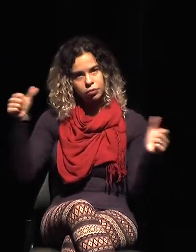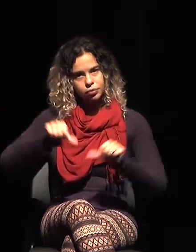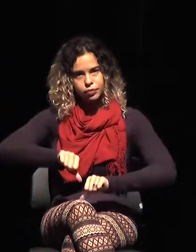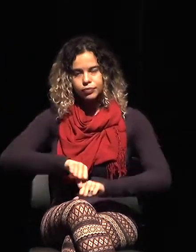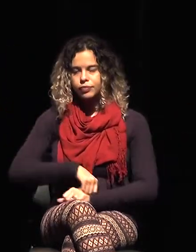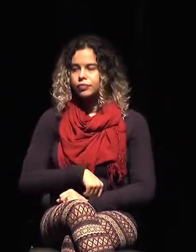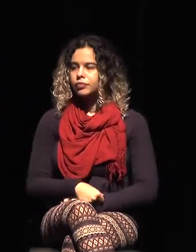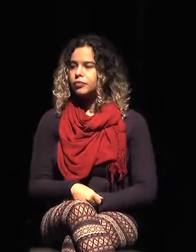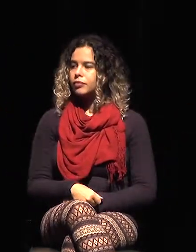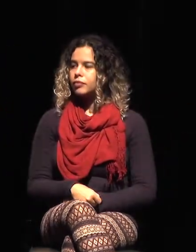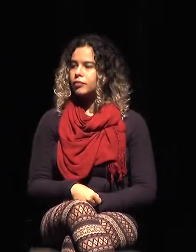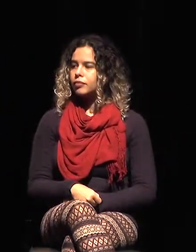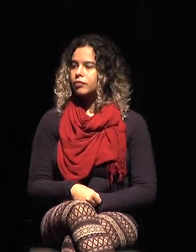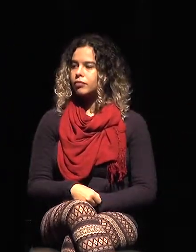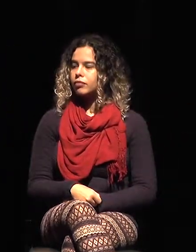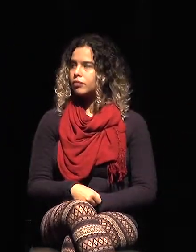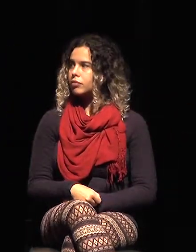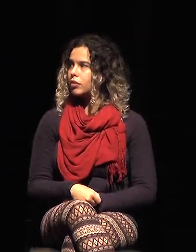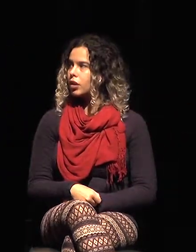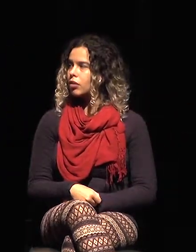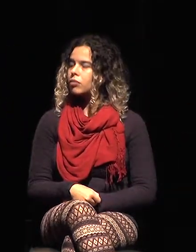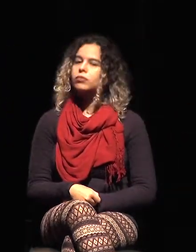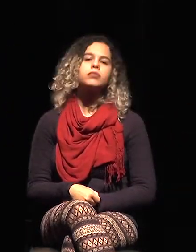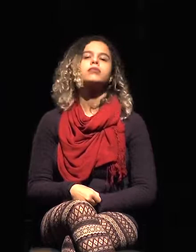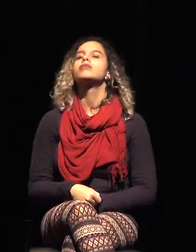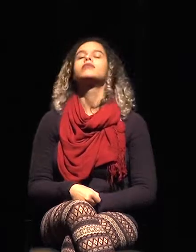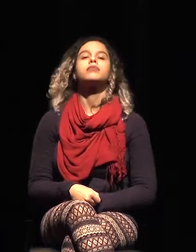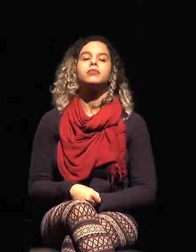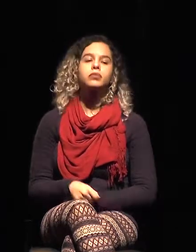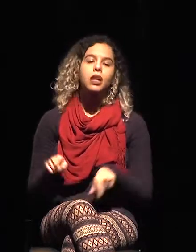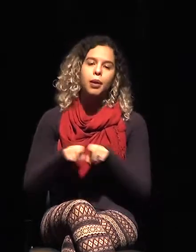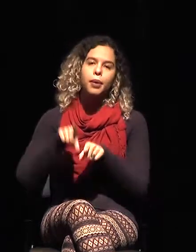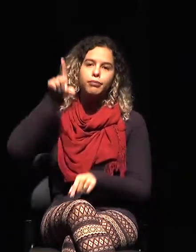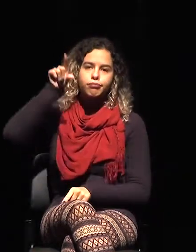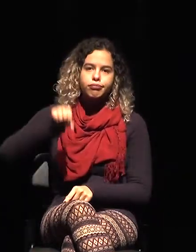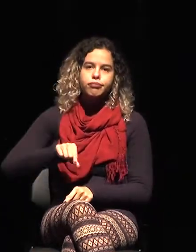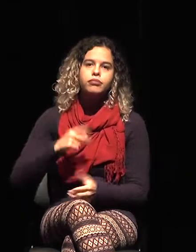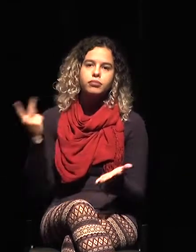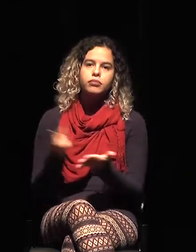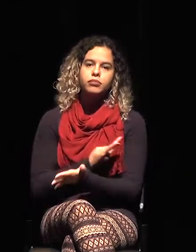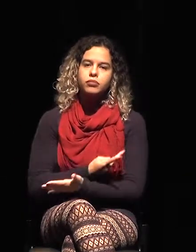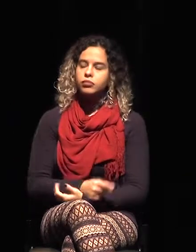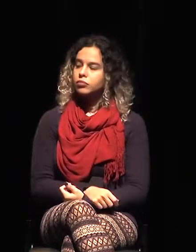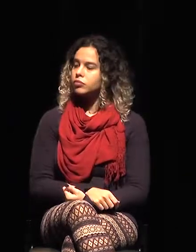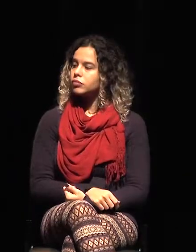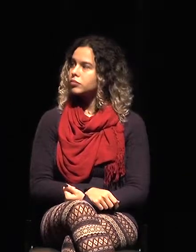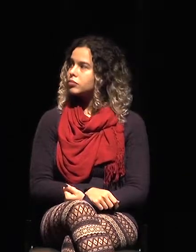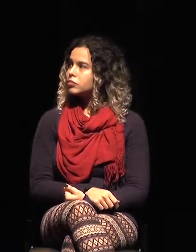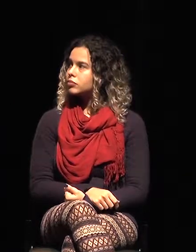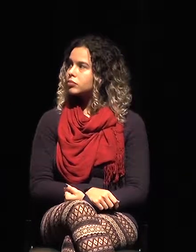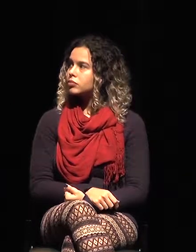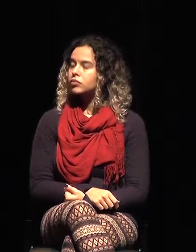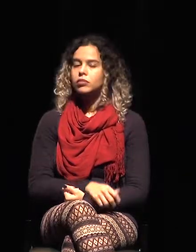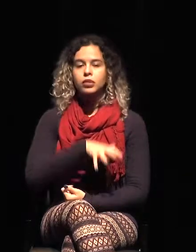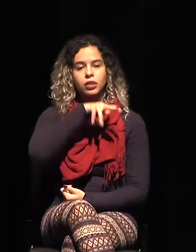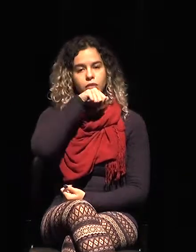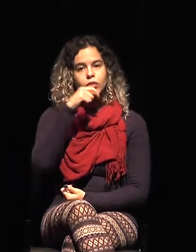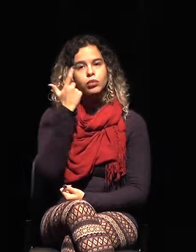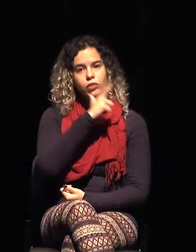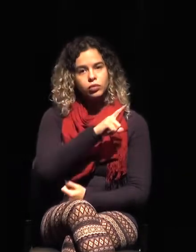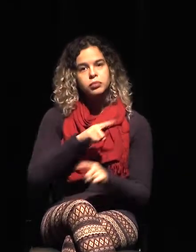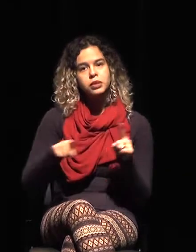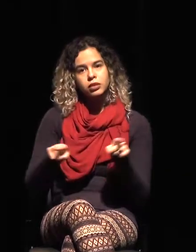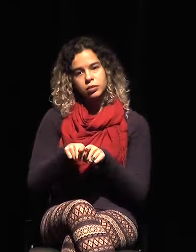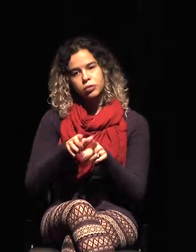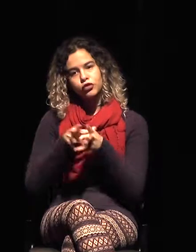también reducciones, aquí también esto es mérito de la oficina de ingresos, pero que ya no